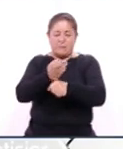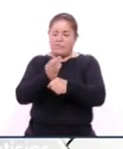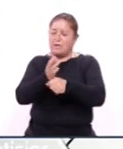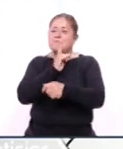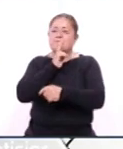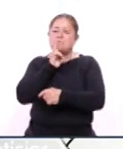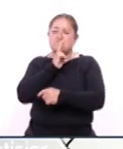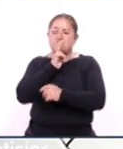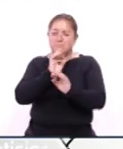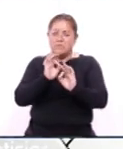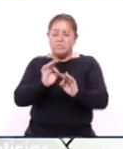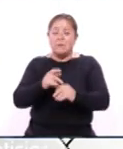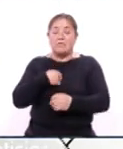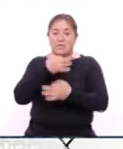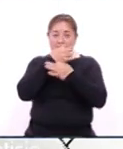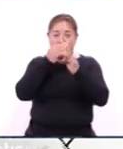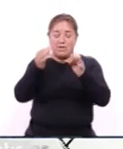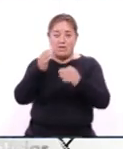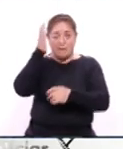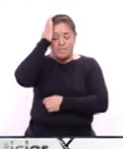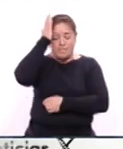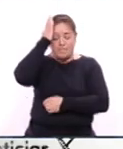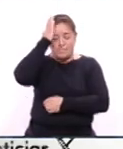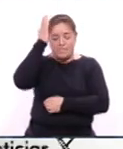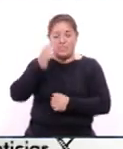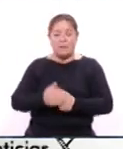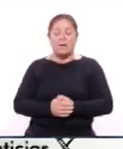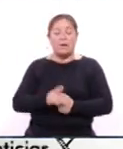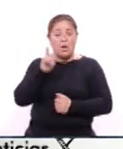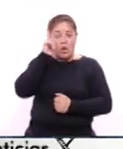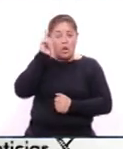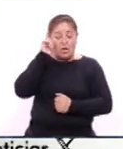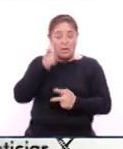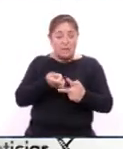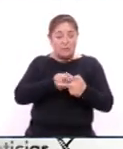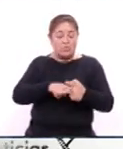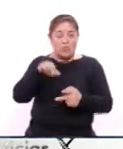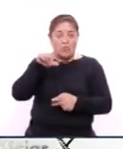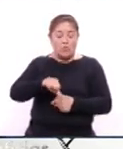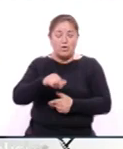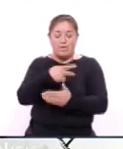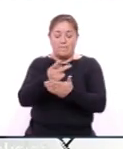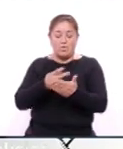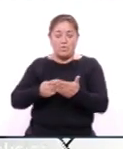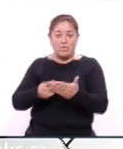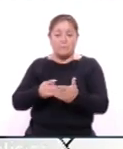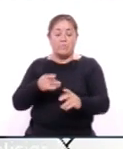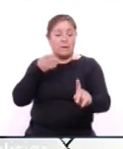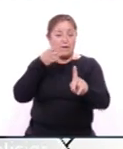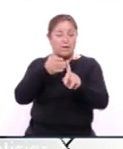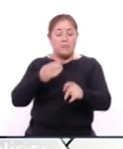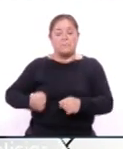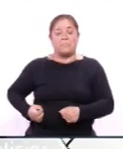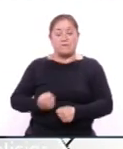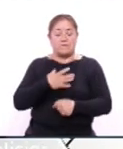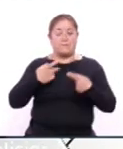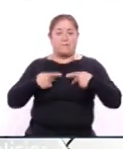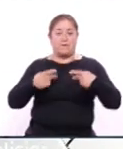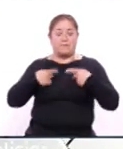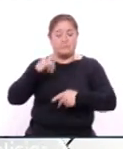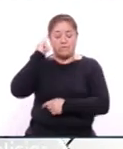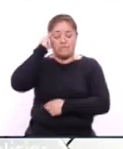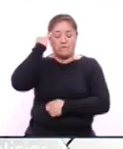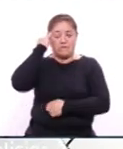noticias. Le quiero comentar que la mandataria estatal Lorena Cuellar Cisneros inauguró el día de hoy el programa denominado Bienestar para Personas